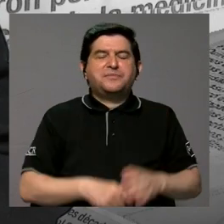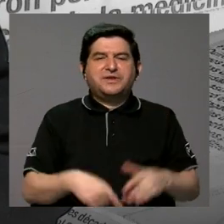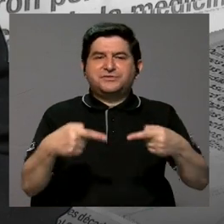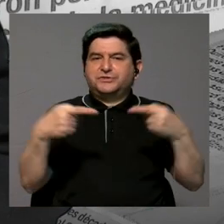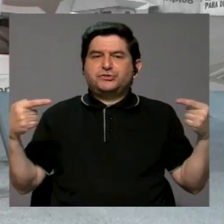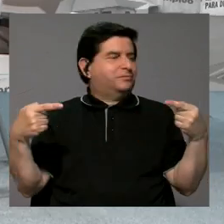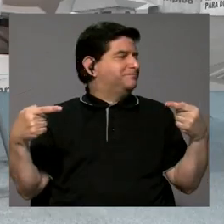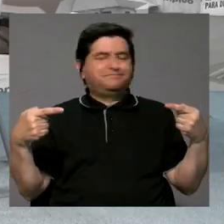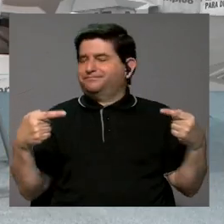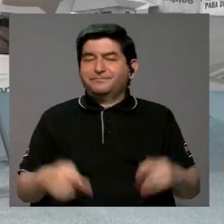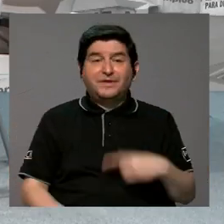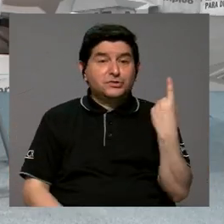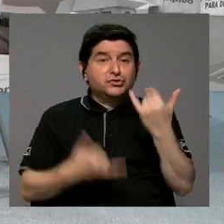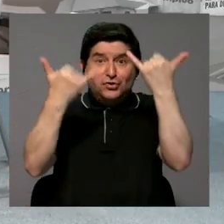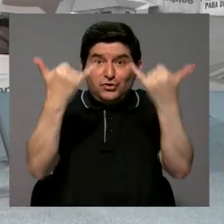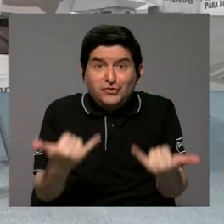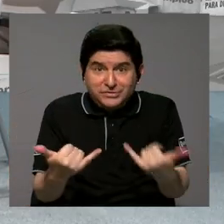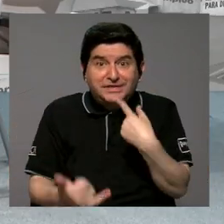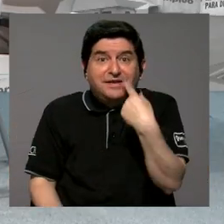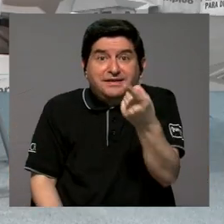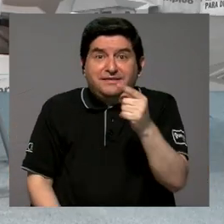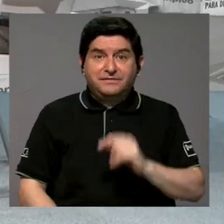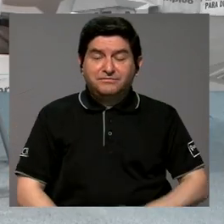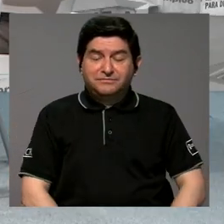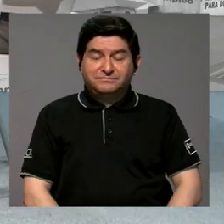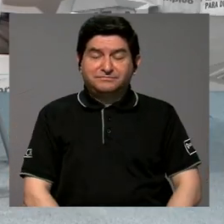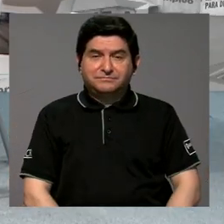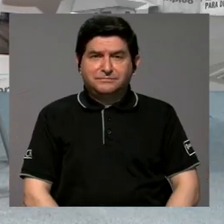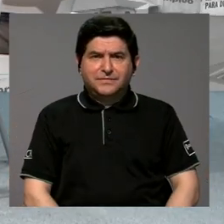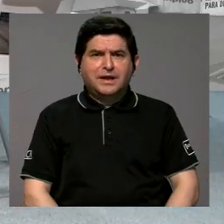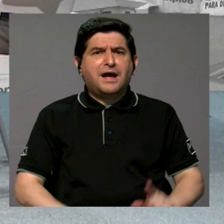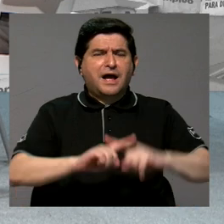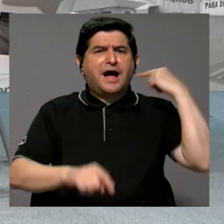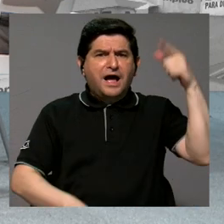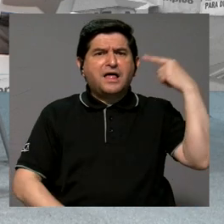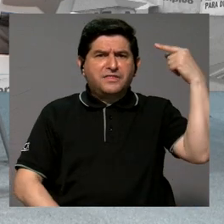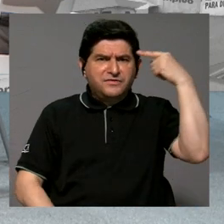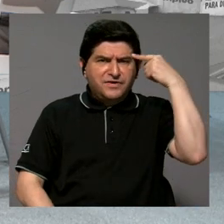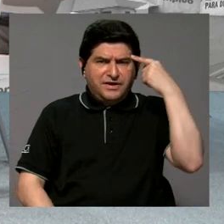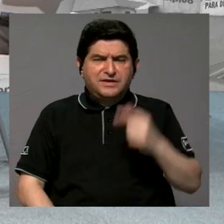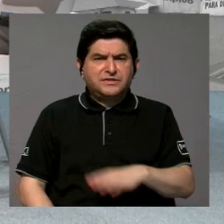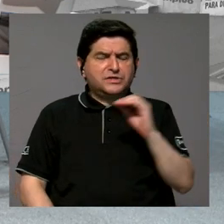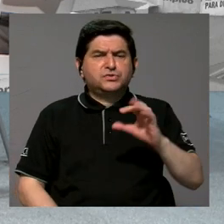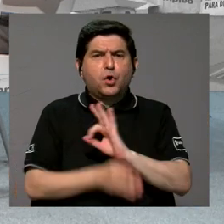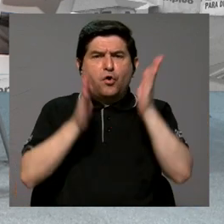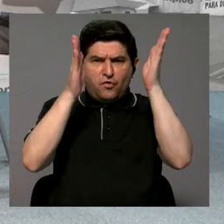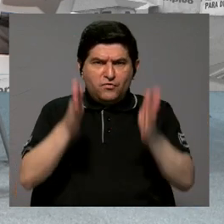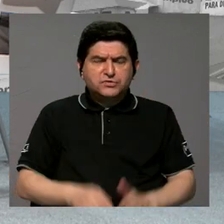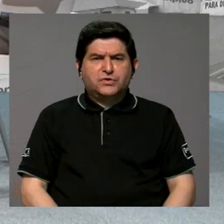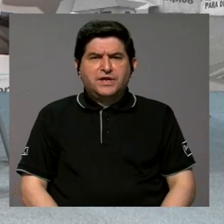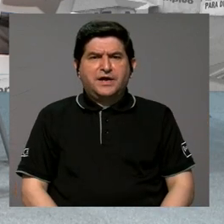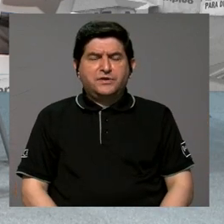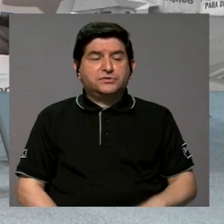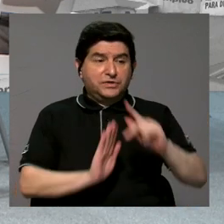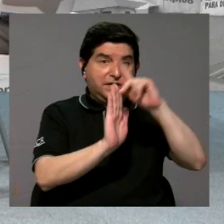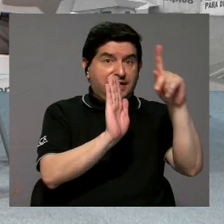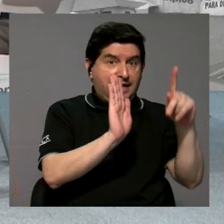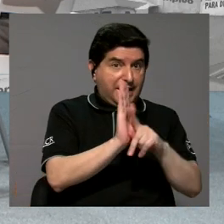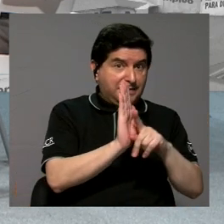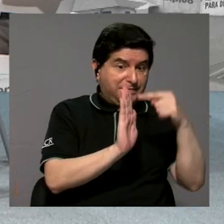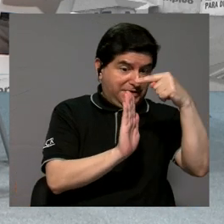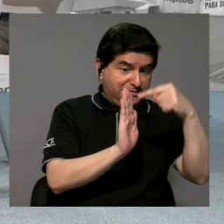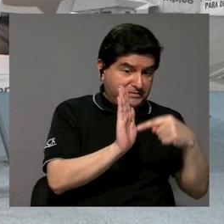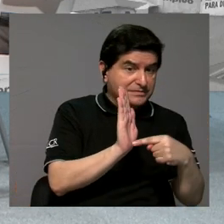Vea usted. Solo con eso yo le puedo llegar y decir a usted que hay muchos gobiernos, muchos funcionarios que precisamente a nivel de los principios